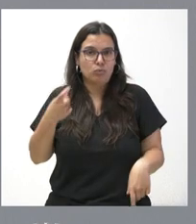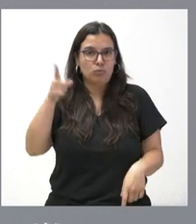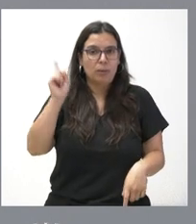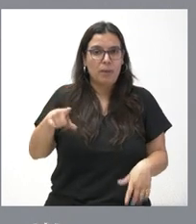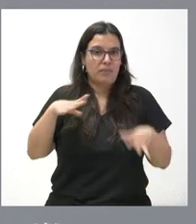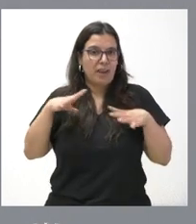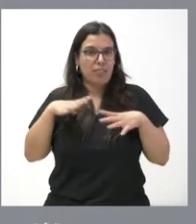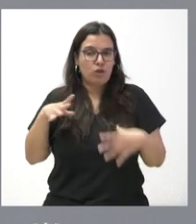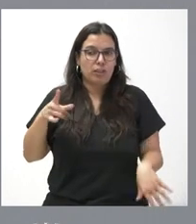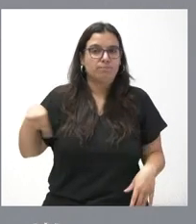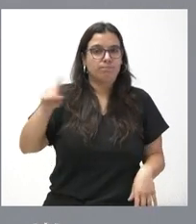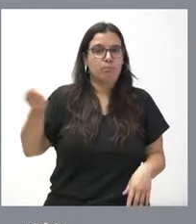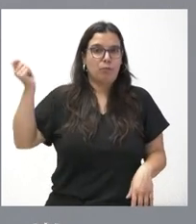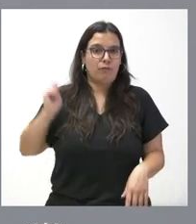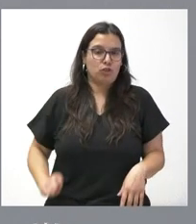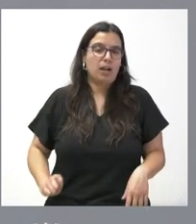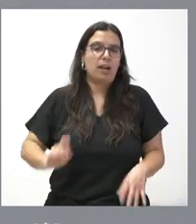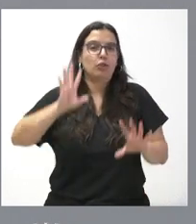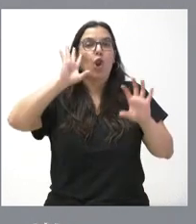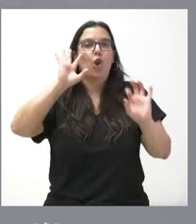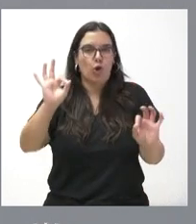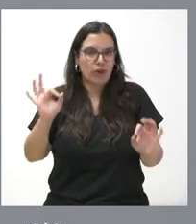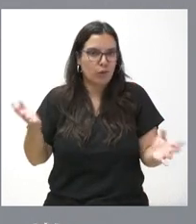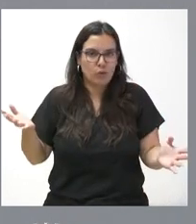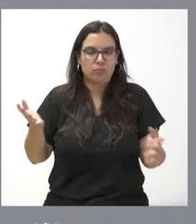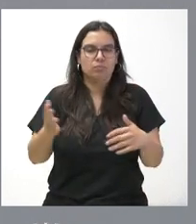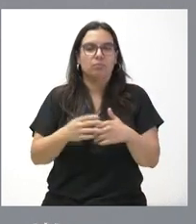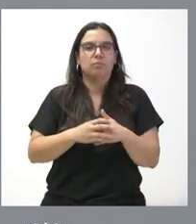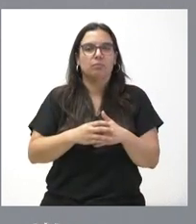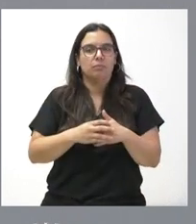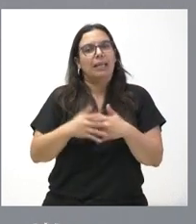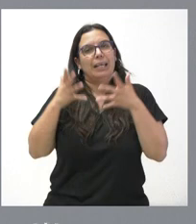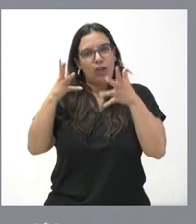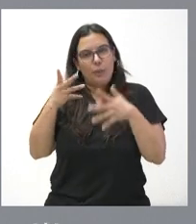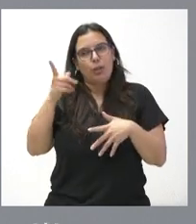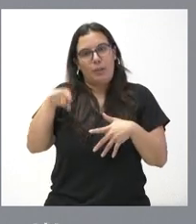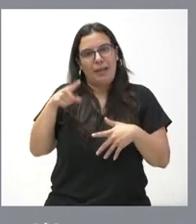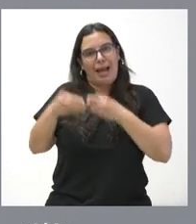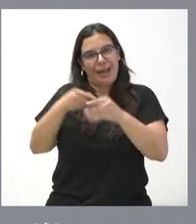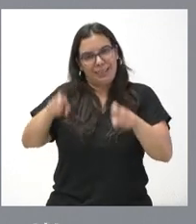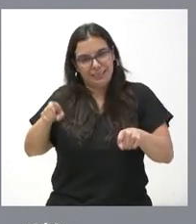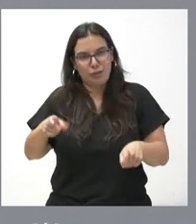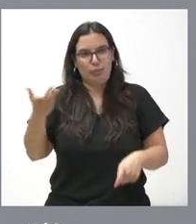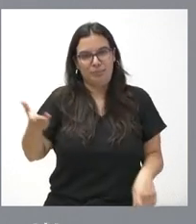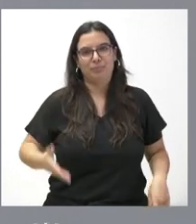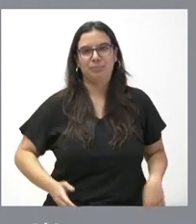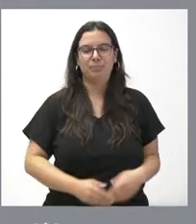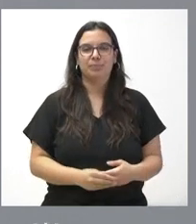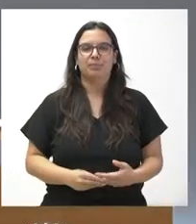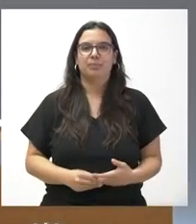las vacaciones, al que tienen naturalmente opción y derecho. Y es recomendable a que sí lo hagan los profesionales sanitarios de Castilla y León.